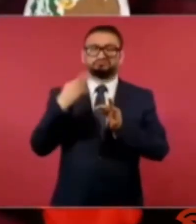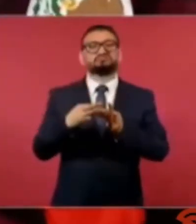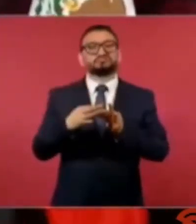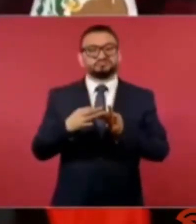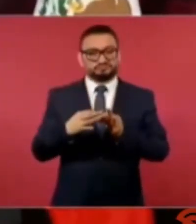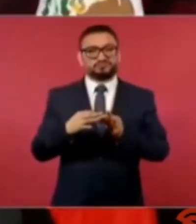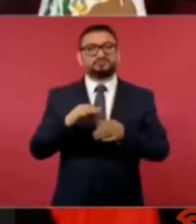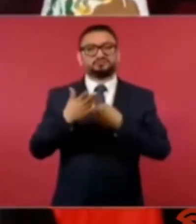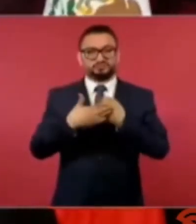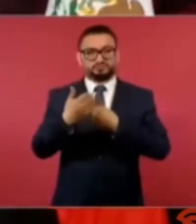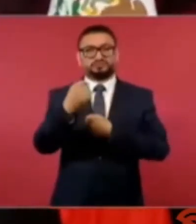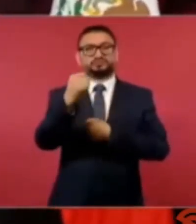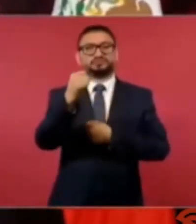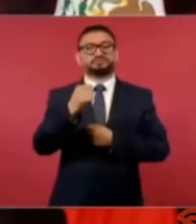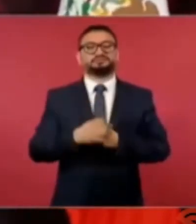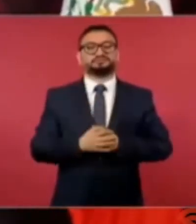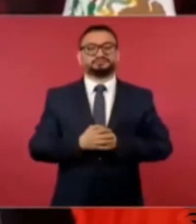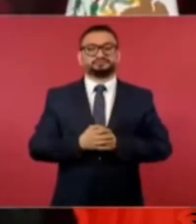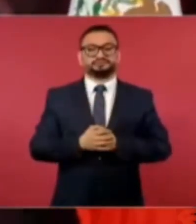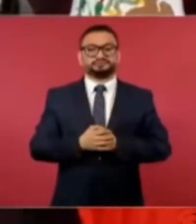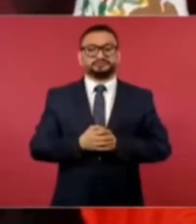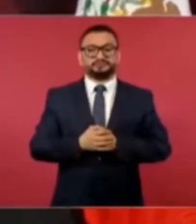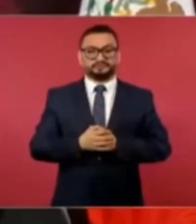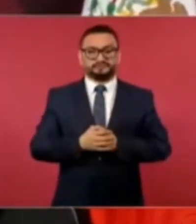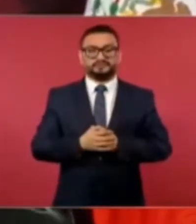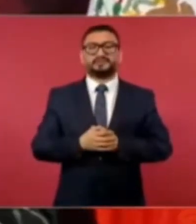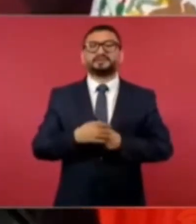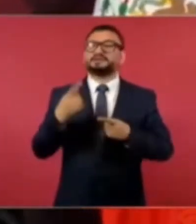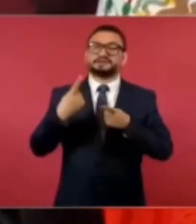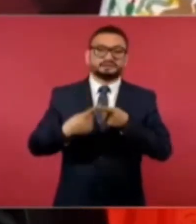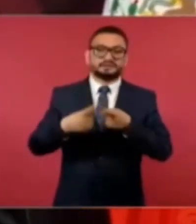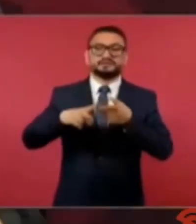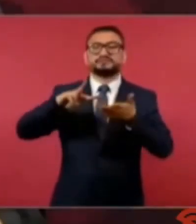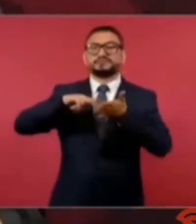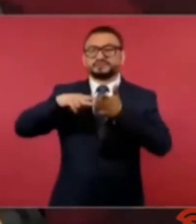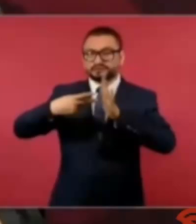en septiembre los ingenieros militares